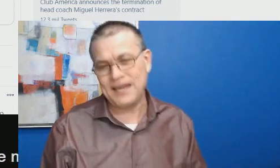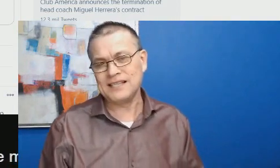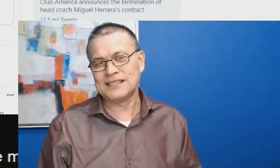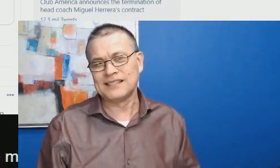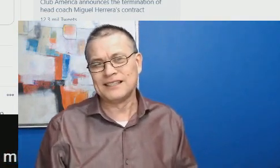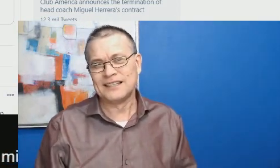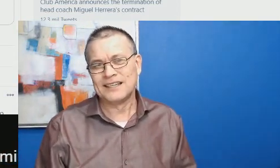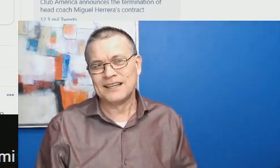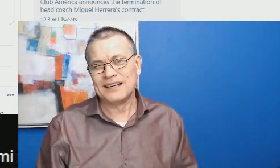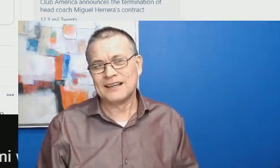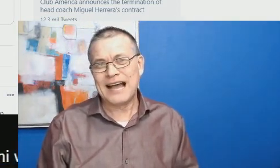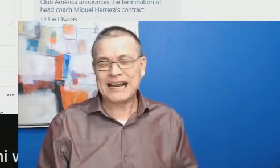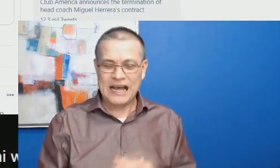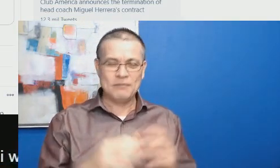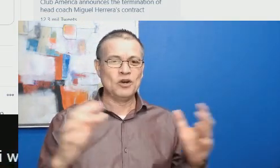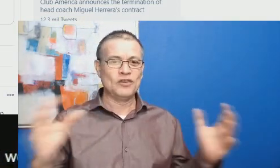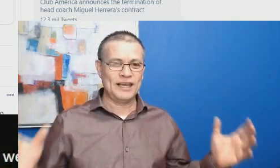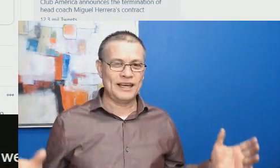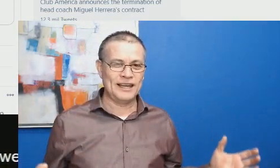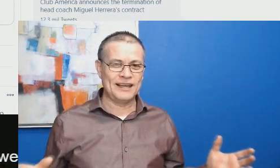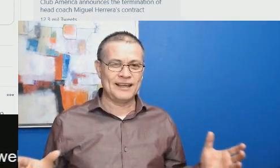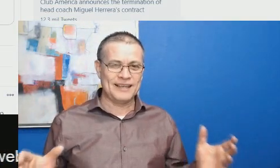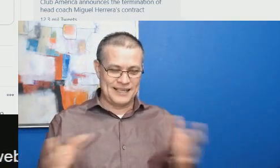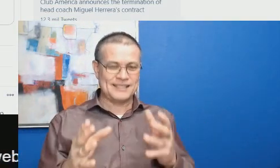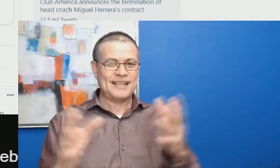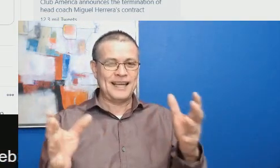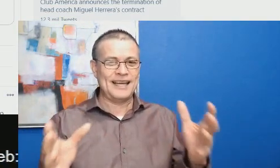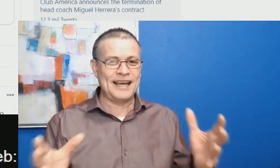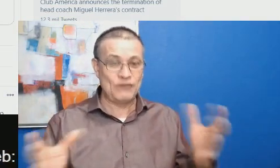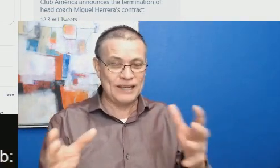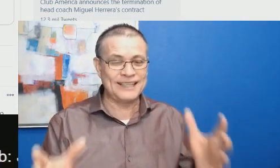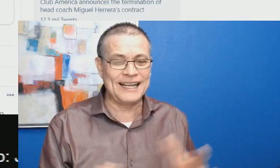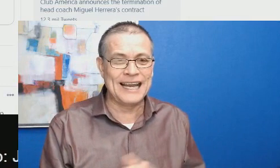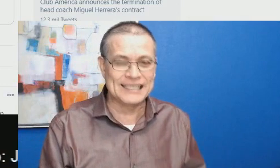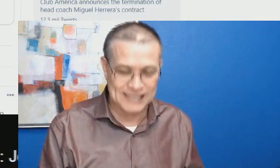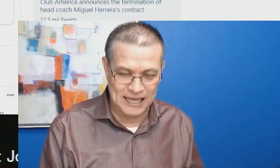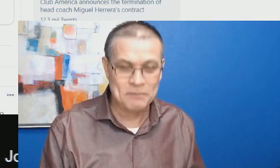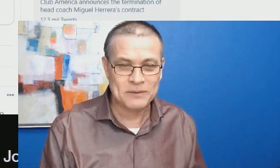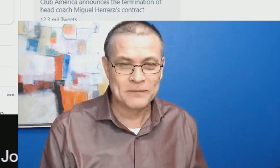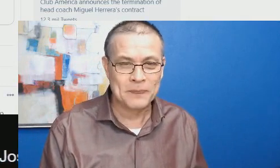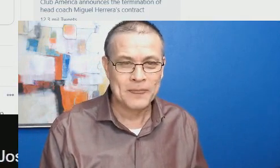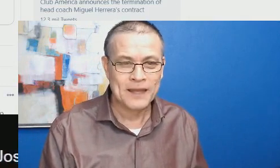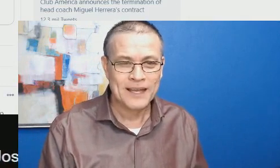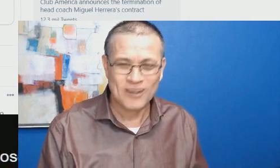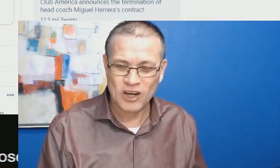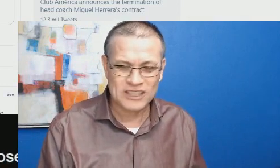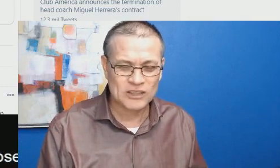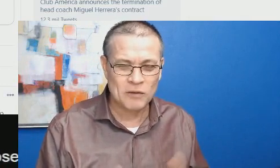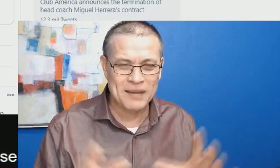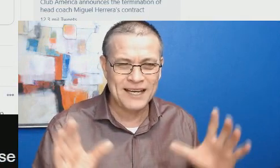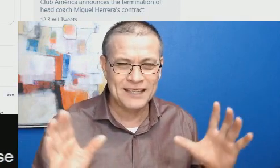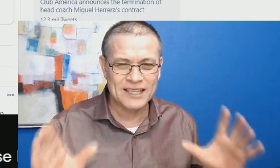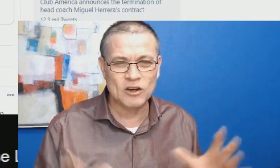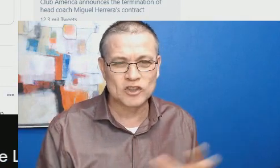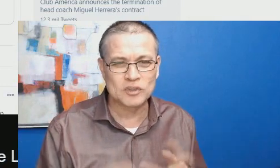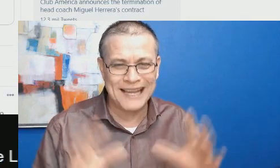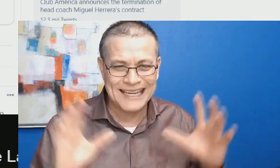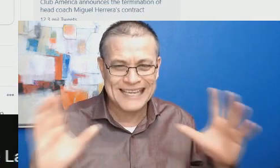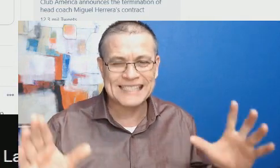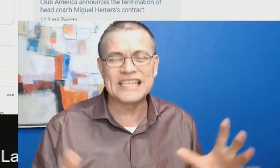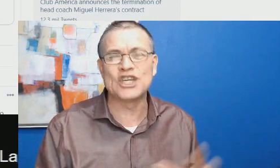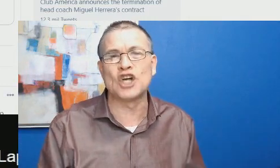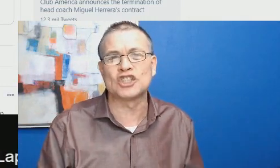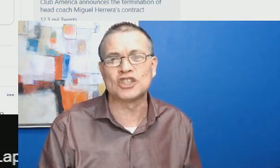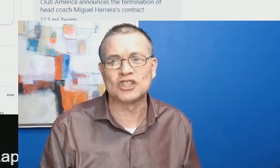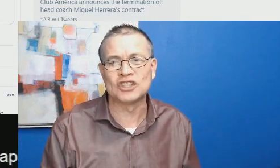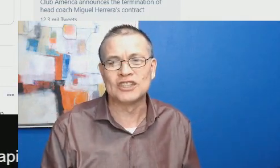Gómez? ¿A cambio de que esté al frente de la CEP? No, si son bien intrigosos, bien